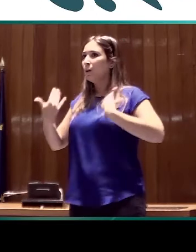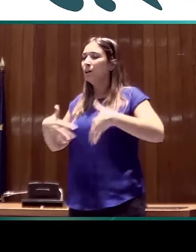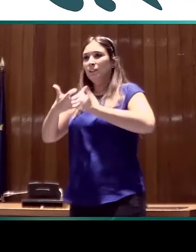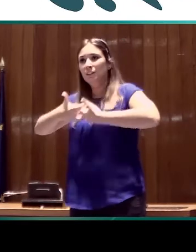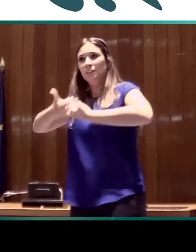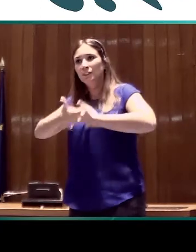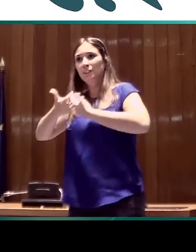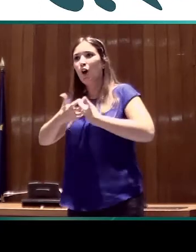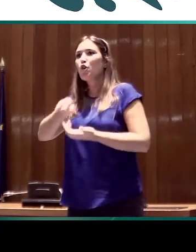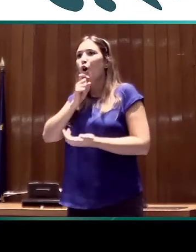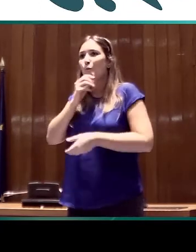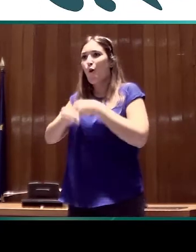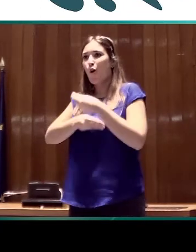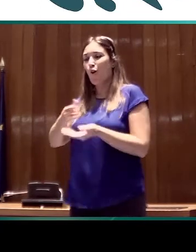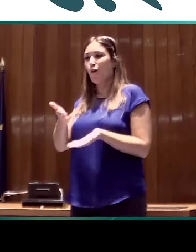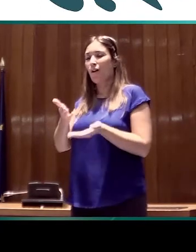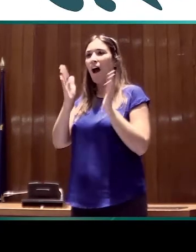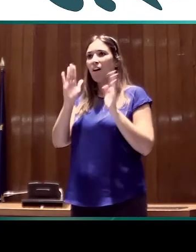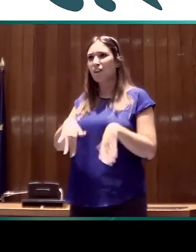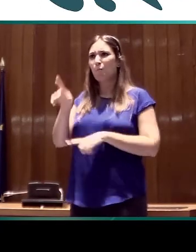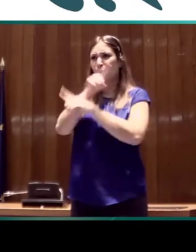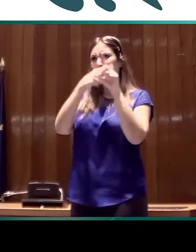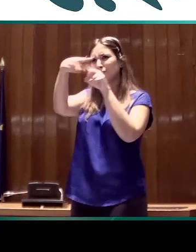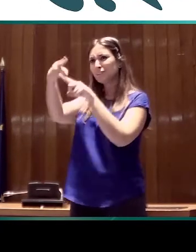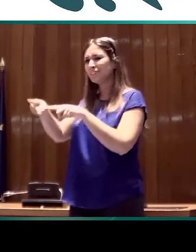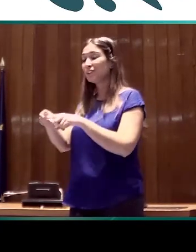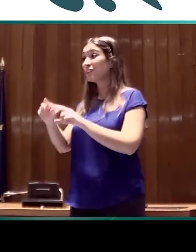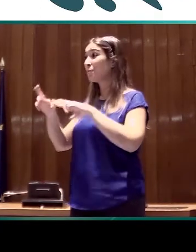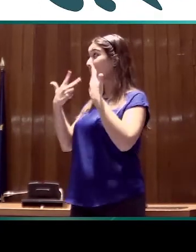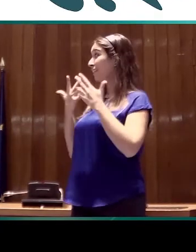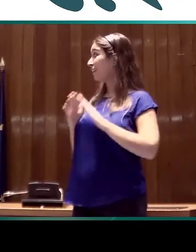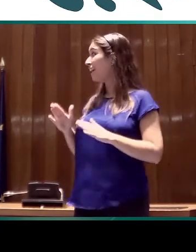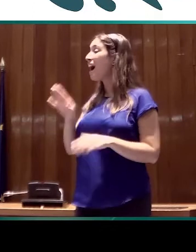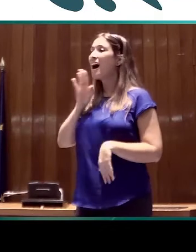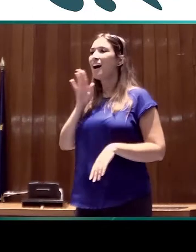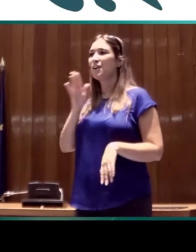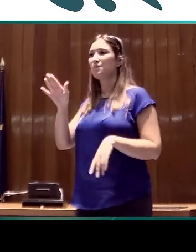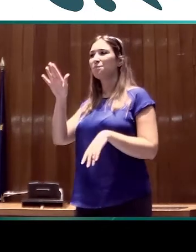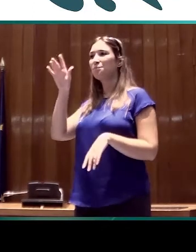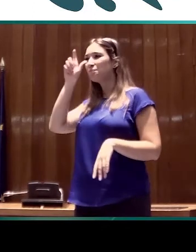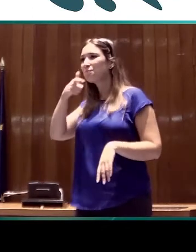cómo afrontar los distintos problemas. Entonces, la presentación de Josep y la presentación de Mari Carmen han sido